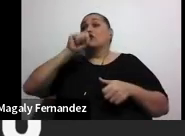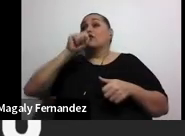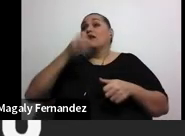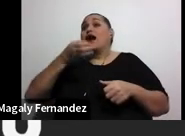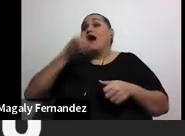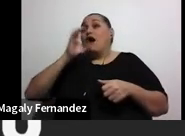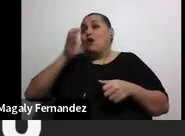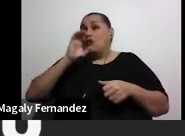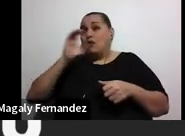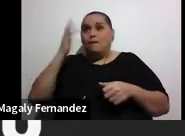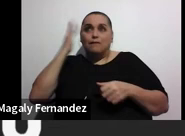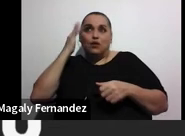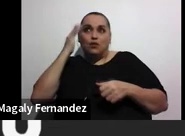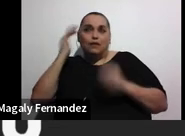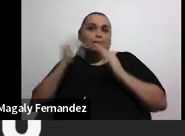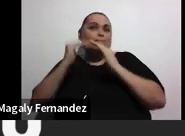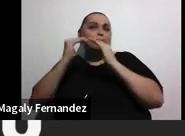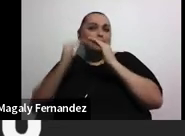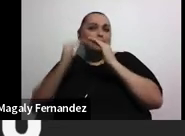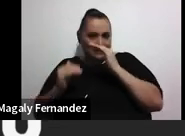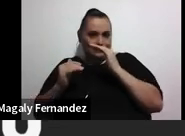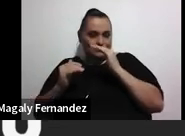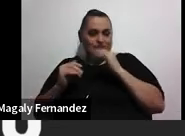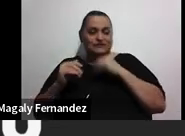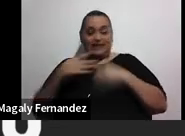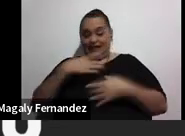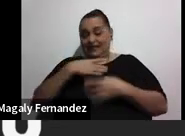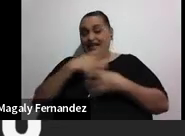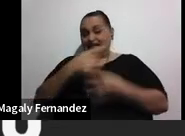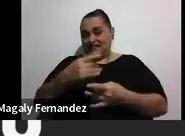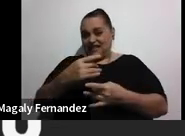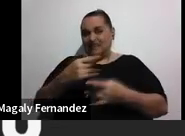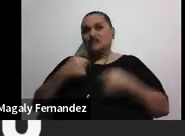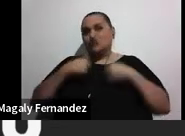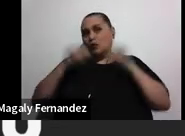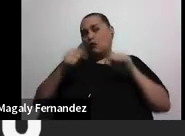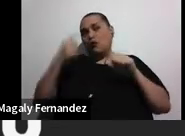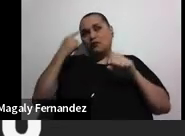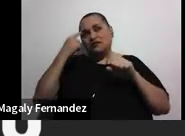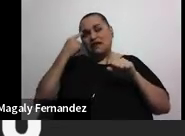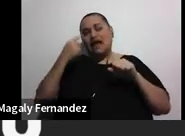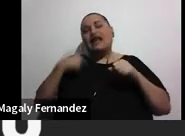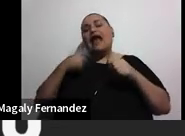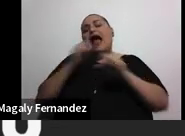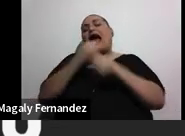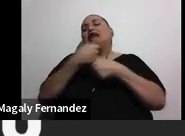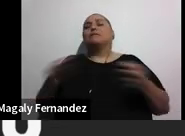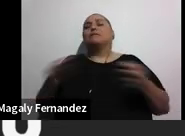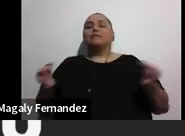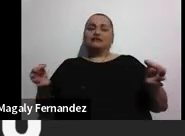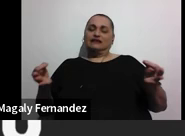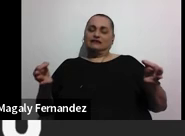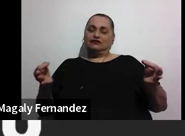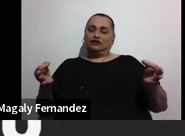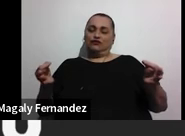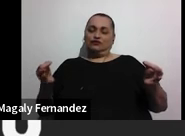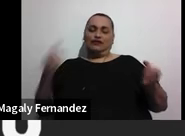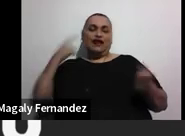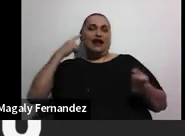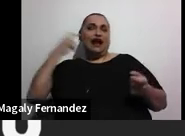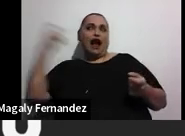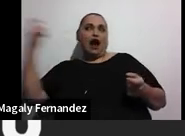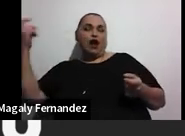preocuparme menos esto es interesante porque preocuparme menos yo lo puedo traducir como hacer meditación poner un audio para escuchar